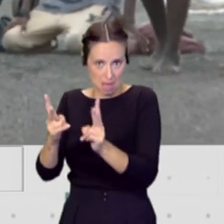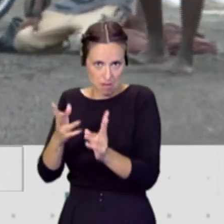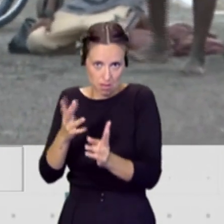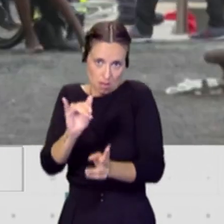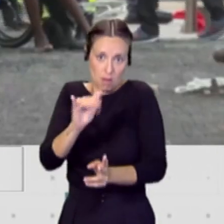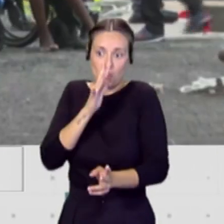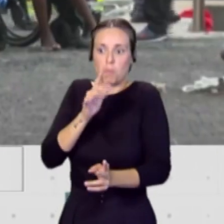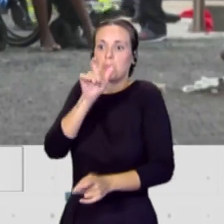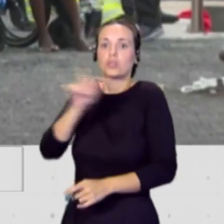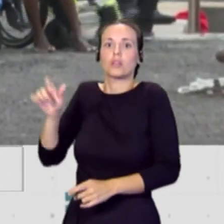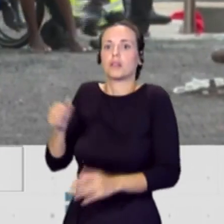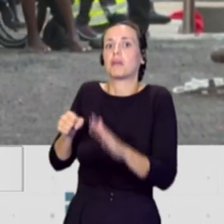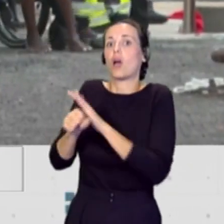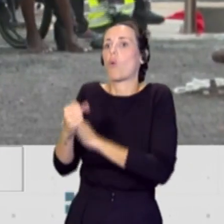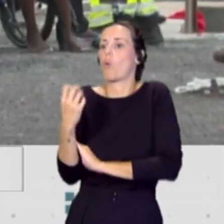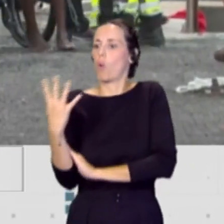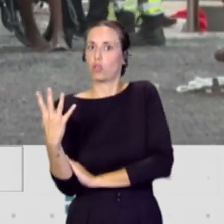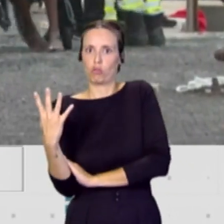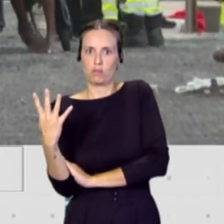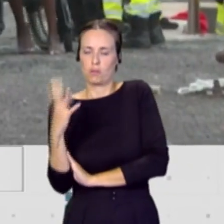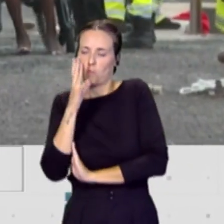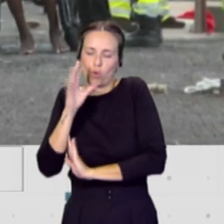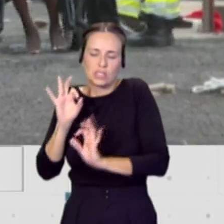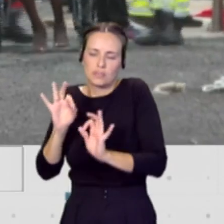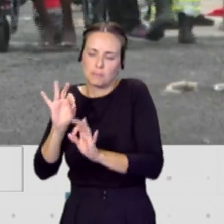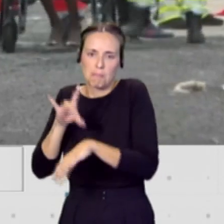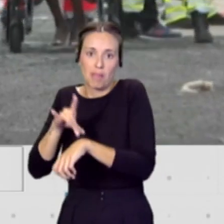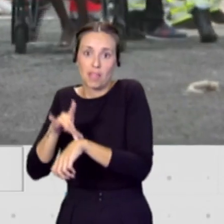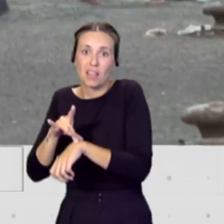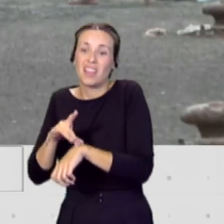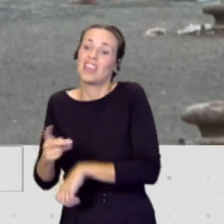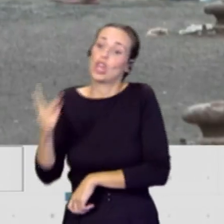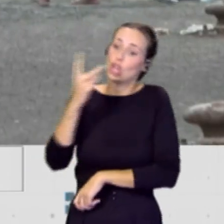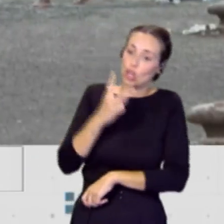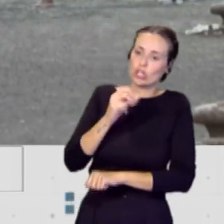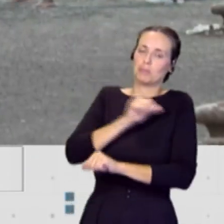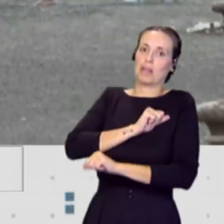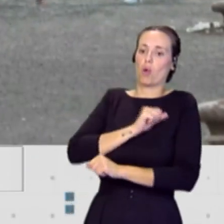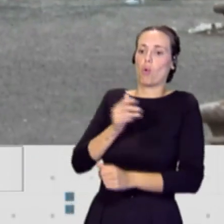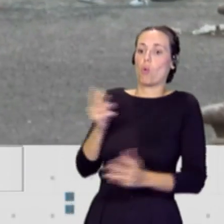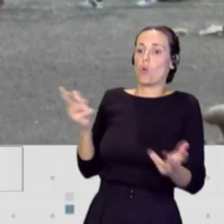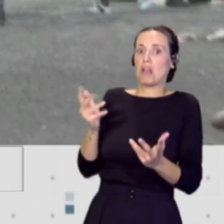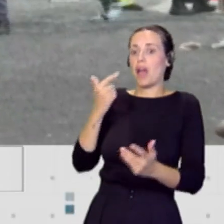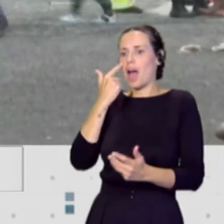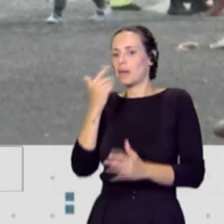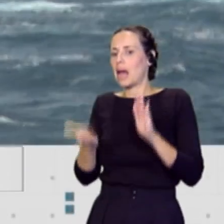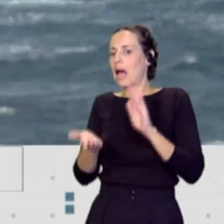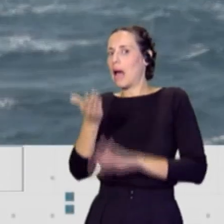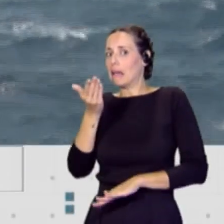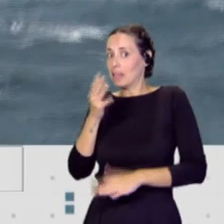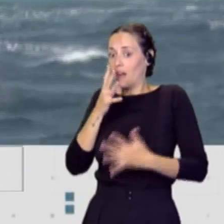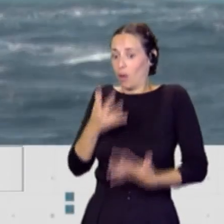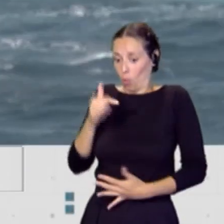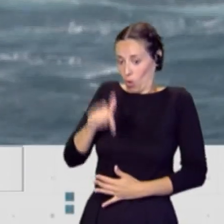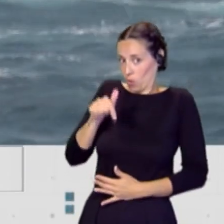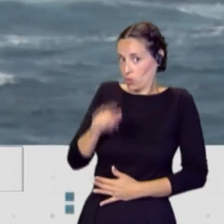como tal, por especialidades médicas, y dos pacientes dependientes de urgencia para decidir el alta fecha de hoy.